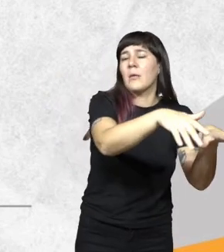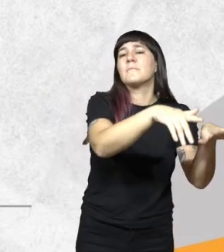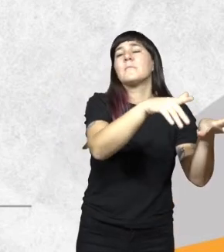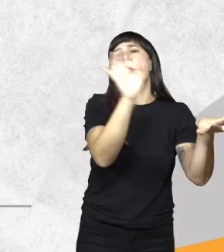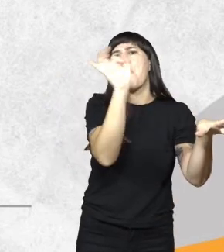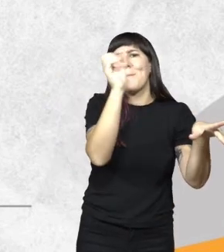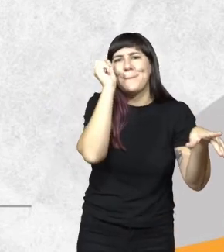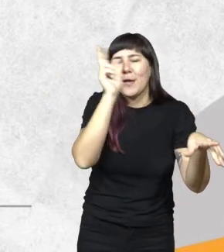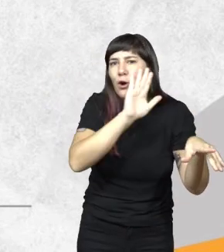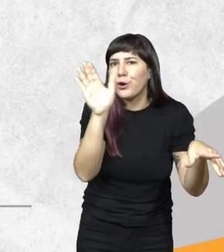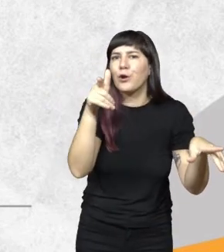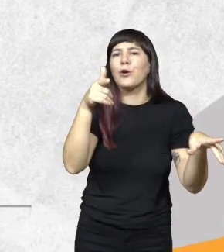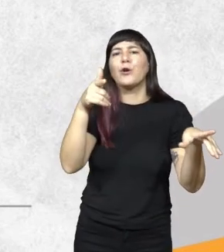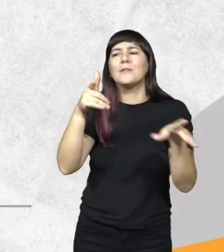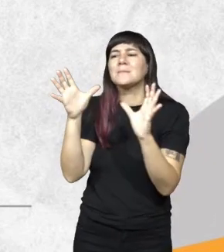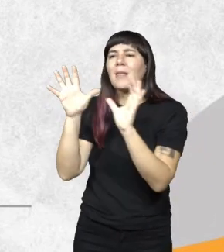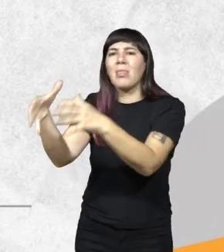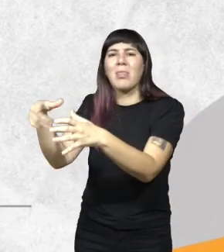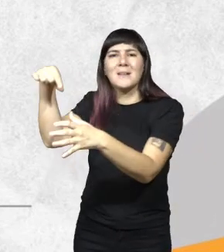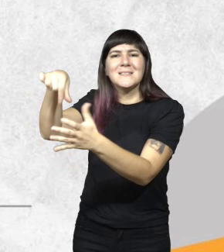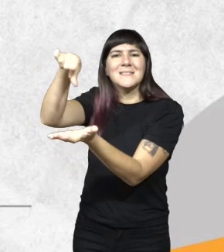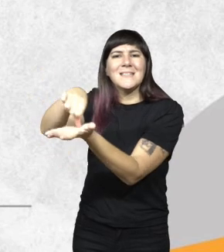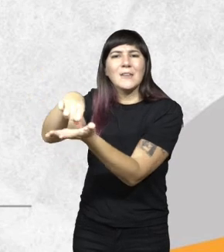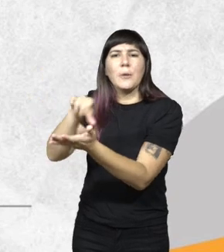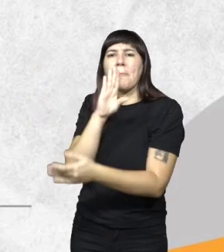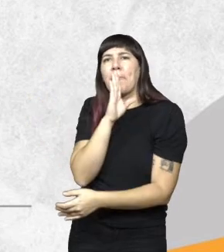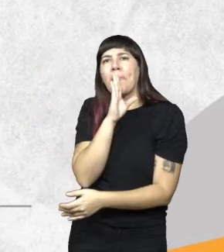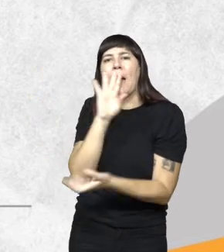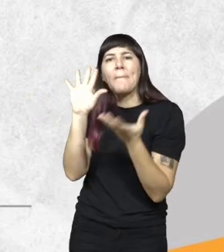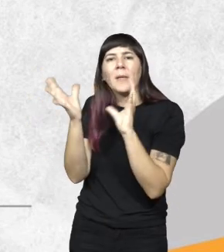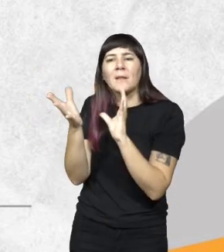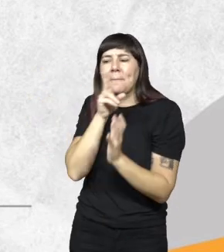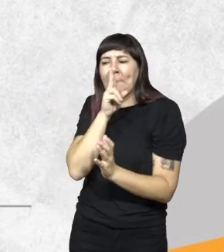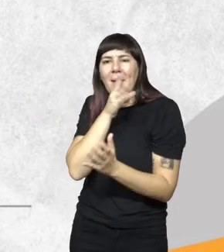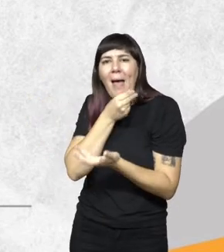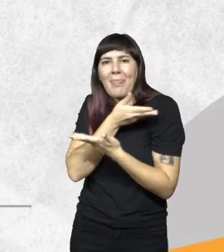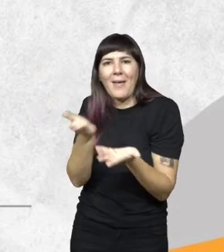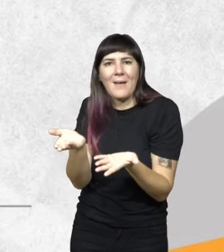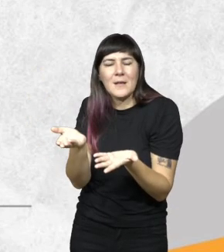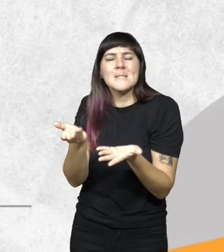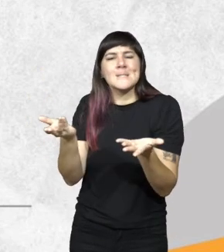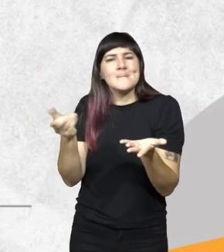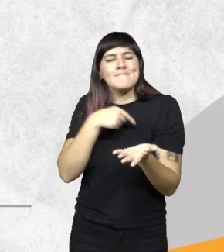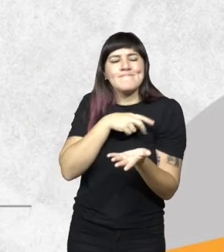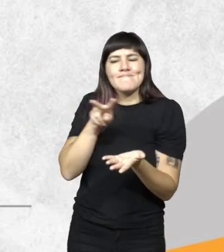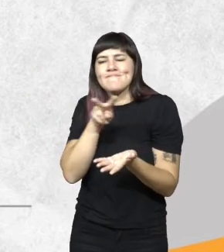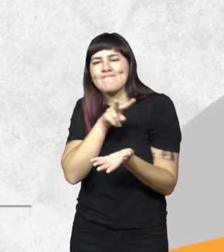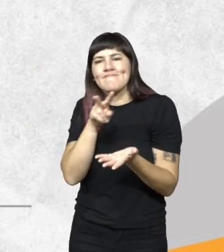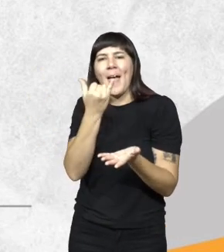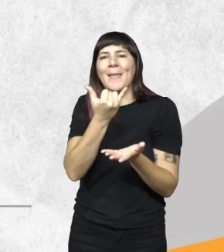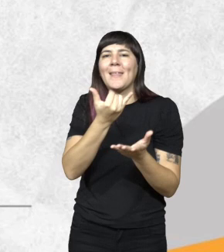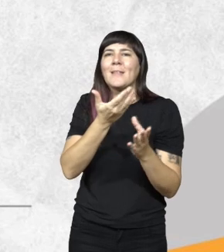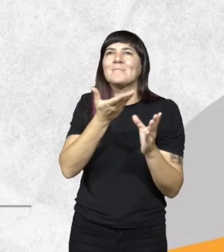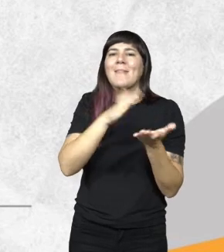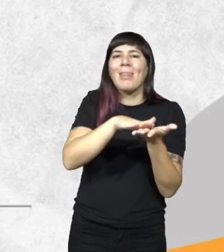iban a confinamiento, a sitios que se transformaban en pasivos ambientales. A partir de estos huecos, estos vacíos y del